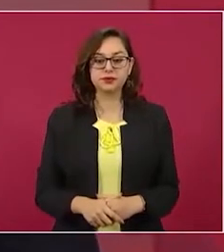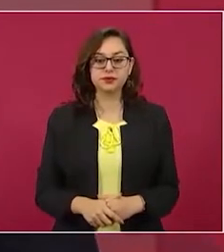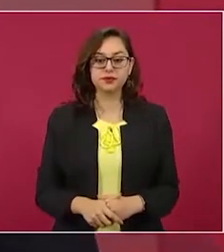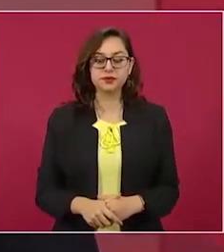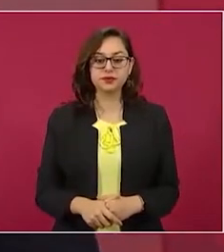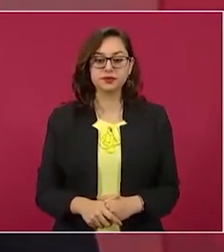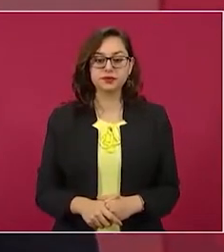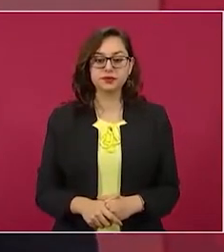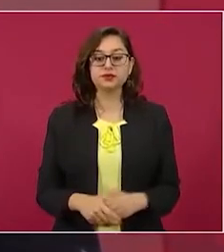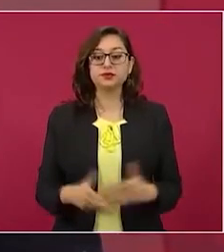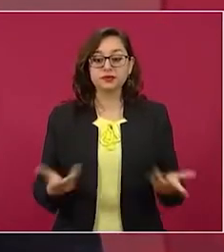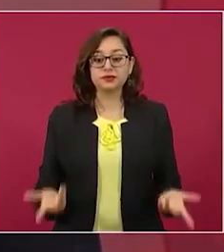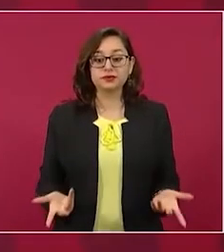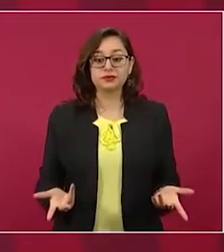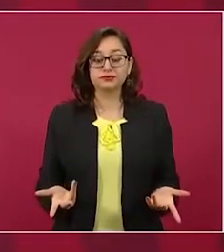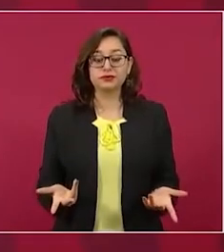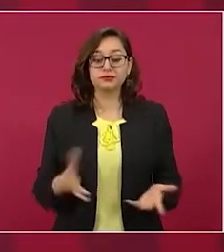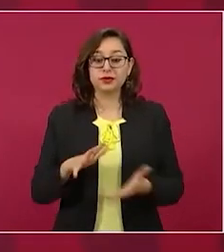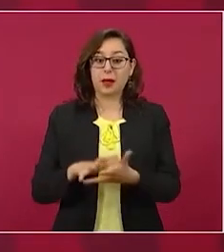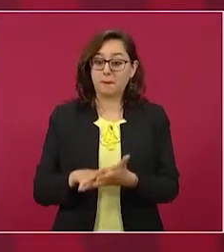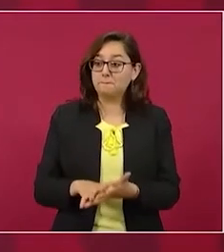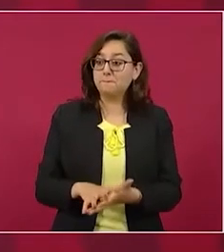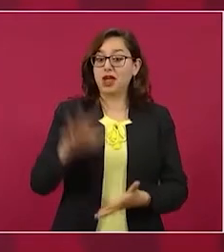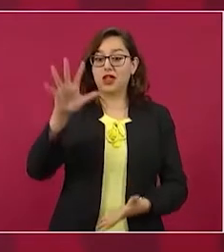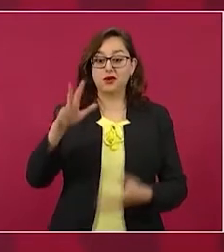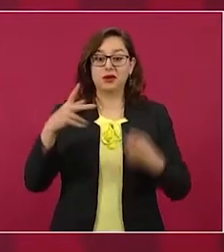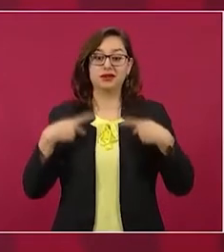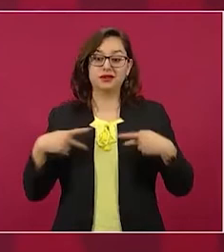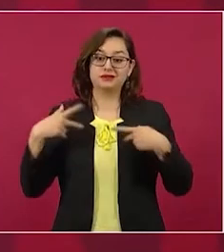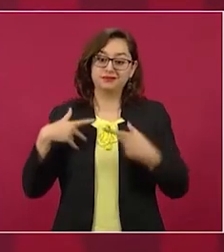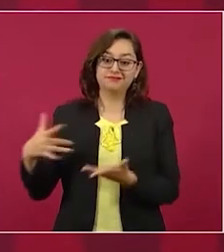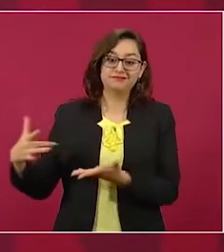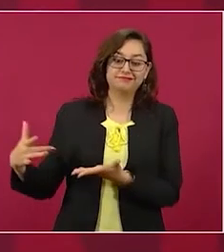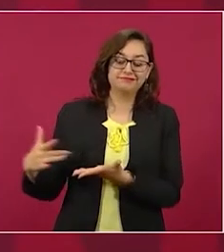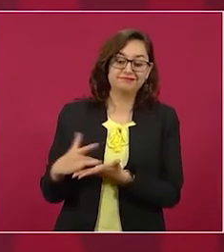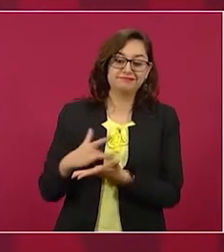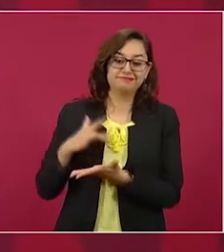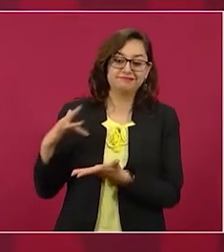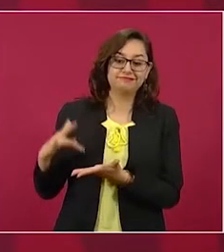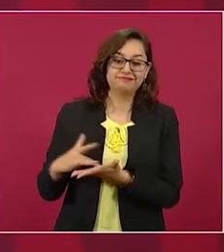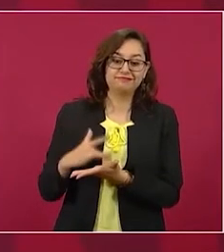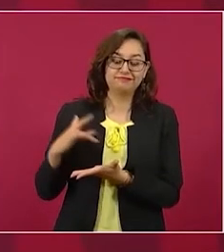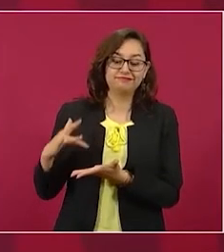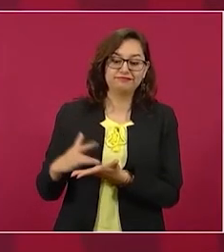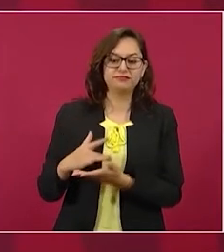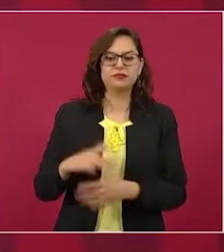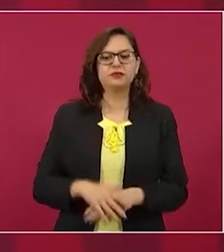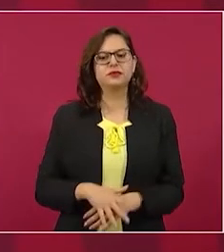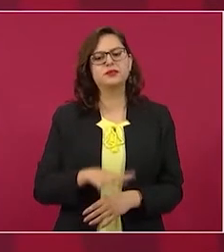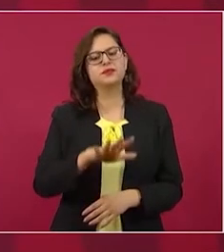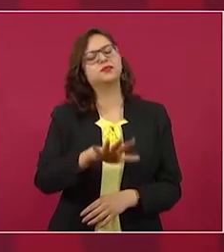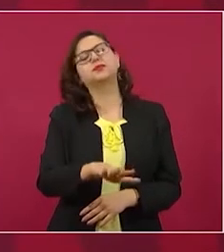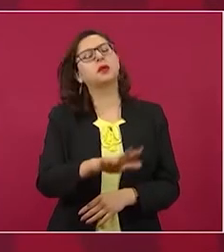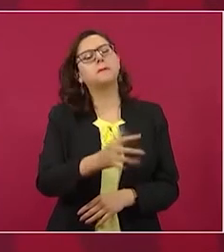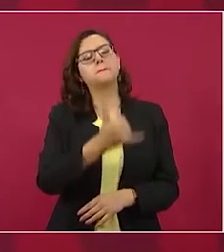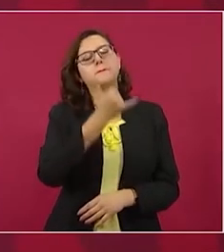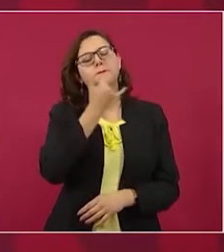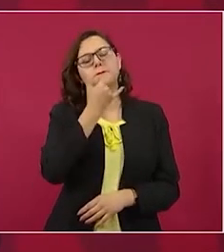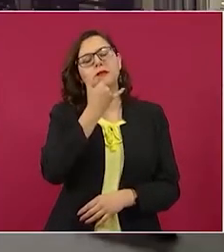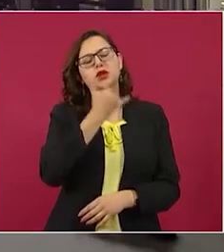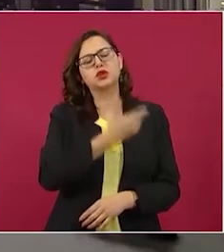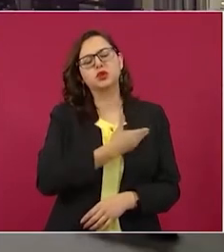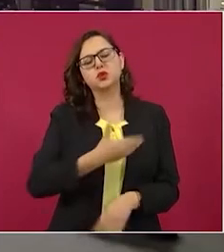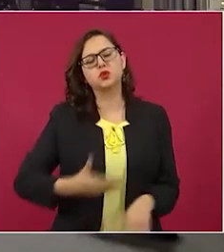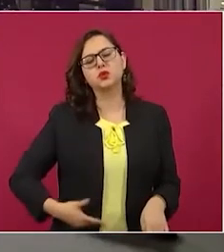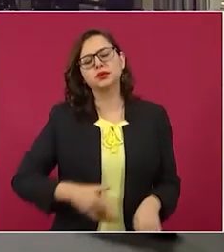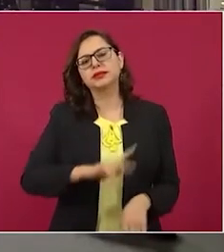de que por eso la gente nos apoya. Nada más para precisar, presidente. En su gira que